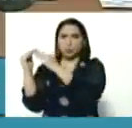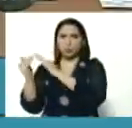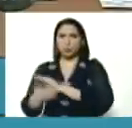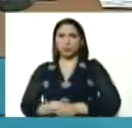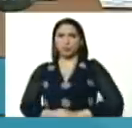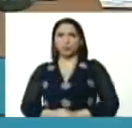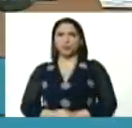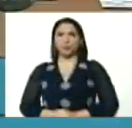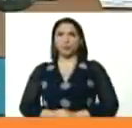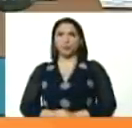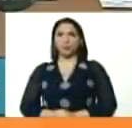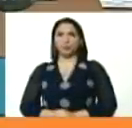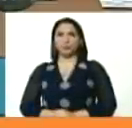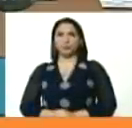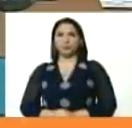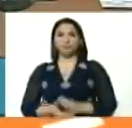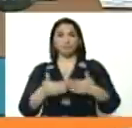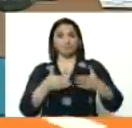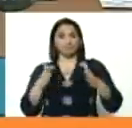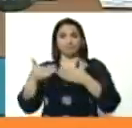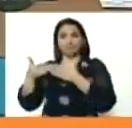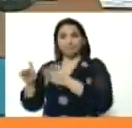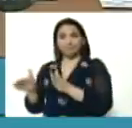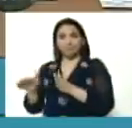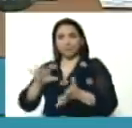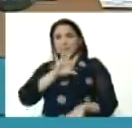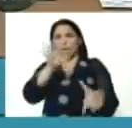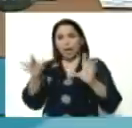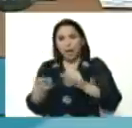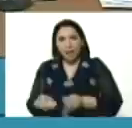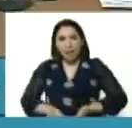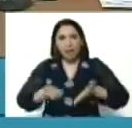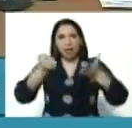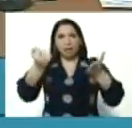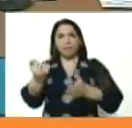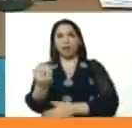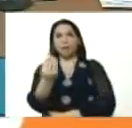garantizándole los CLAP al pueblo,